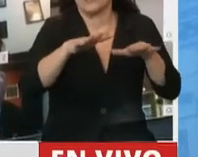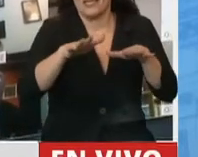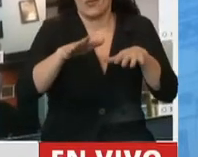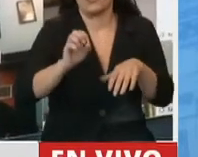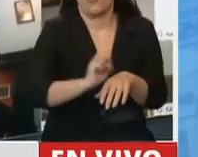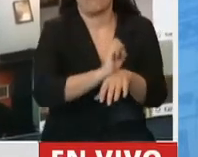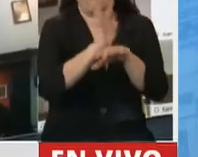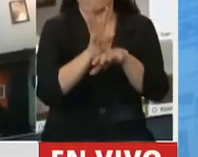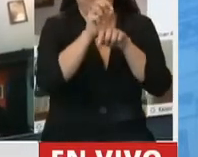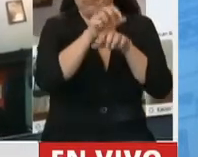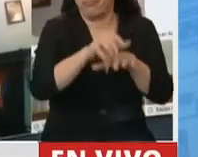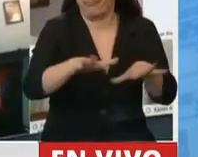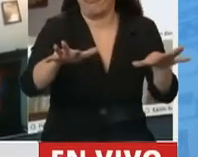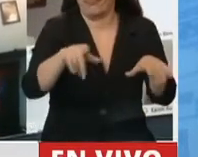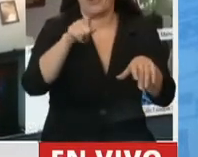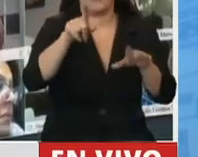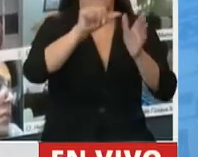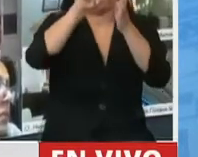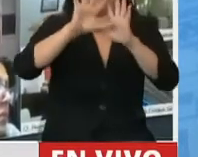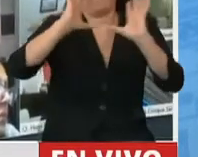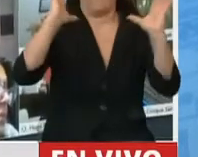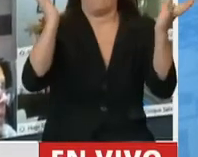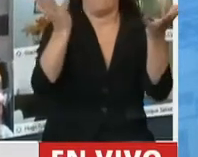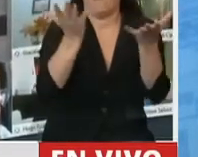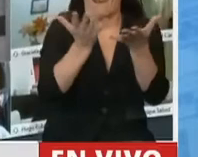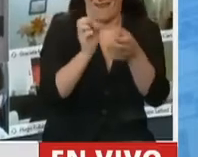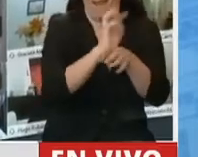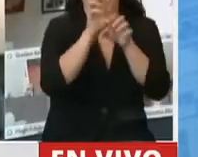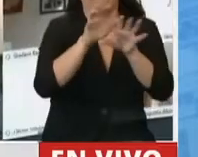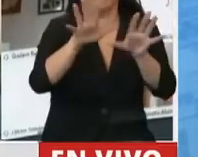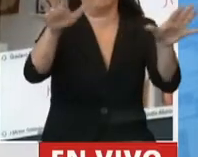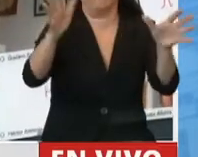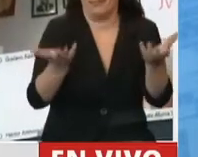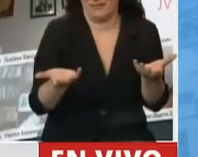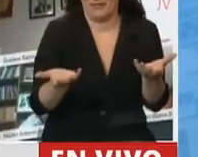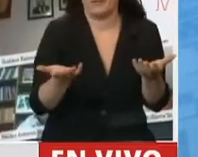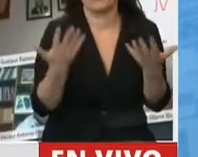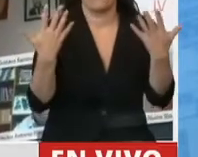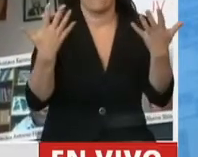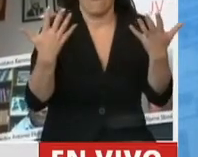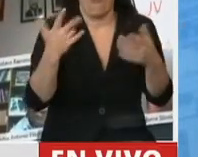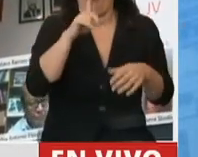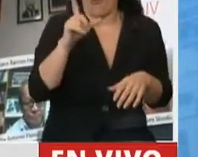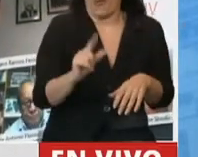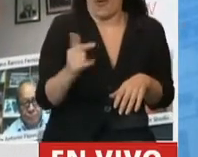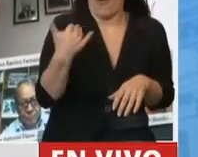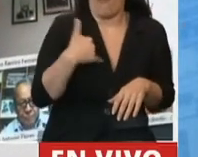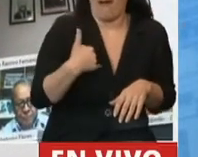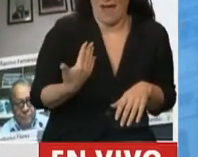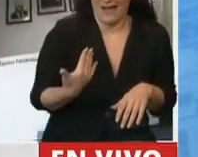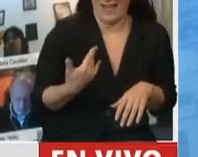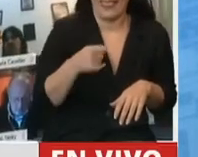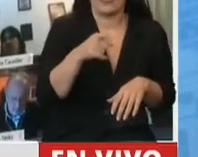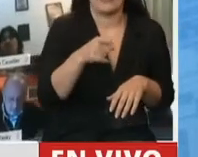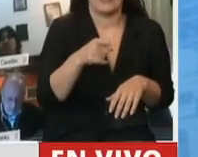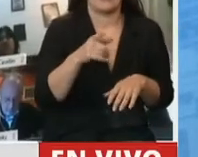que nos afecta globalmente, señor presidente, y que, por supuesto, nuestro país no está